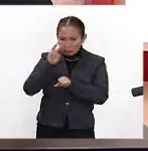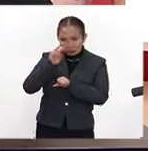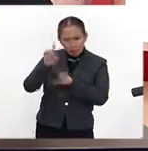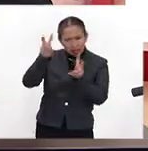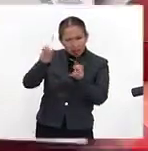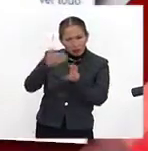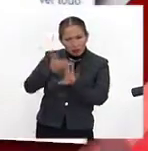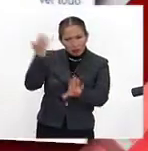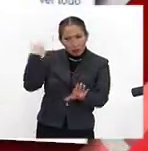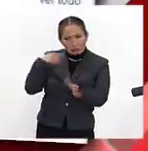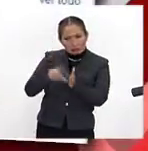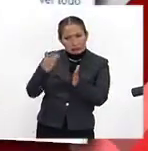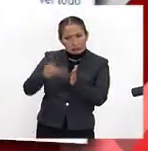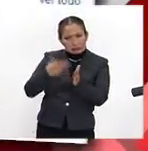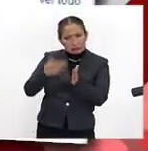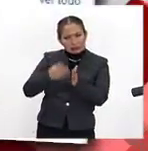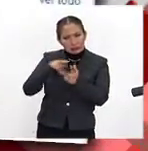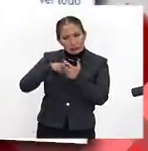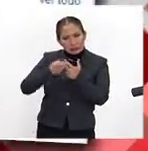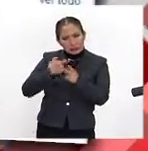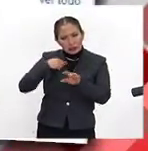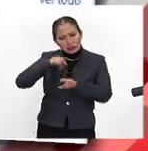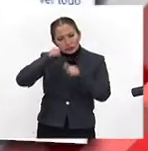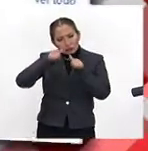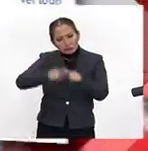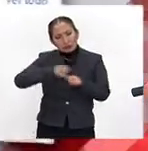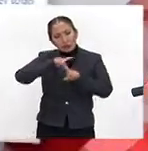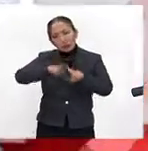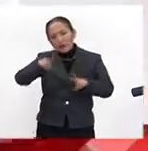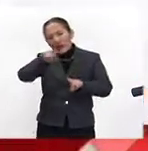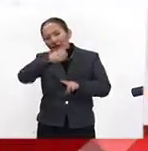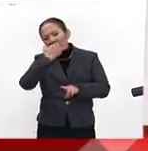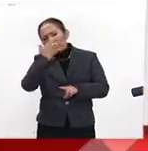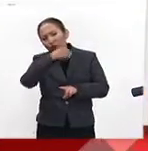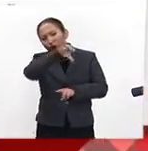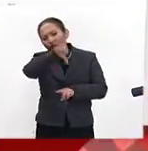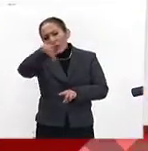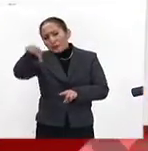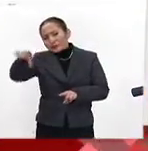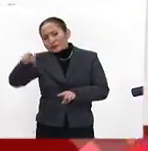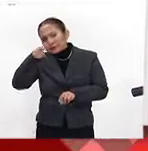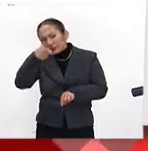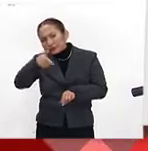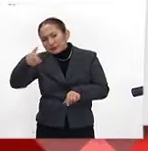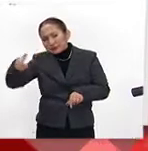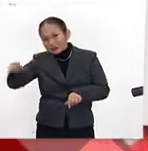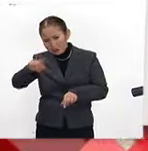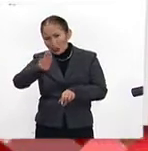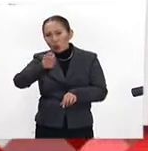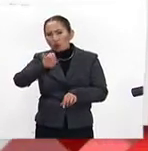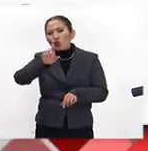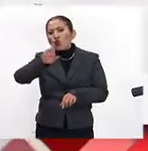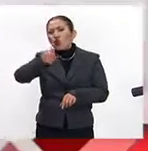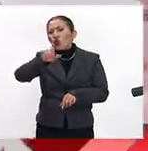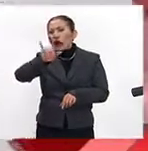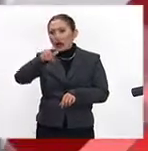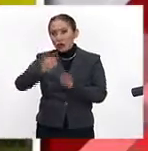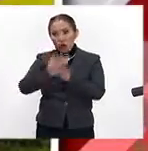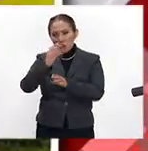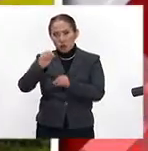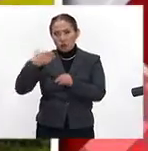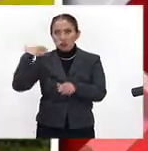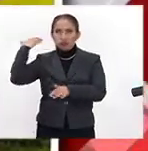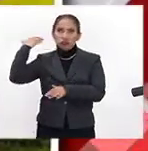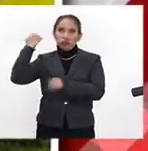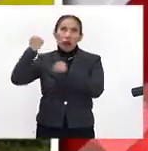un tema que estaba muy latente. Empecé a trabajar en las diferentes escuelas y detecté que aunque el bullying no es algo nuevo,